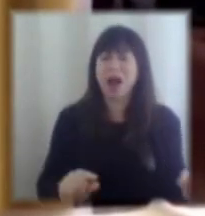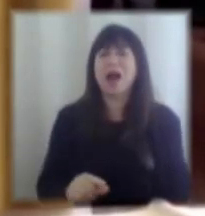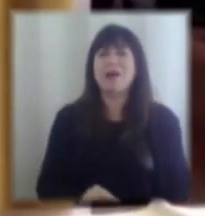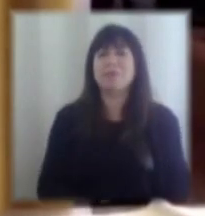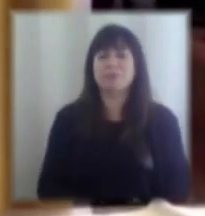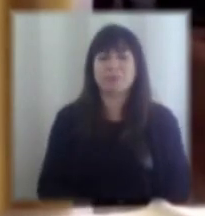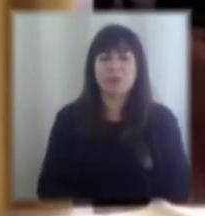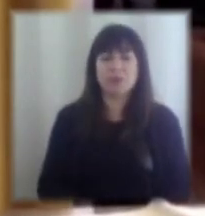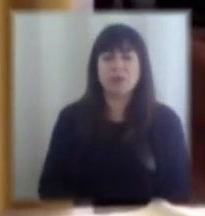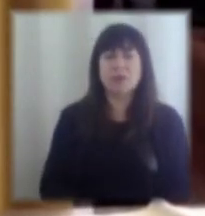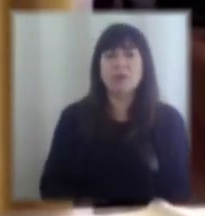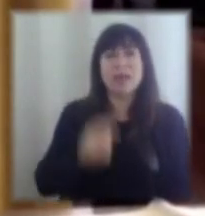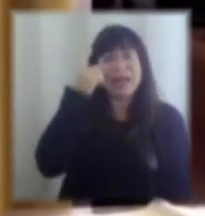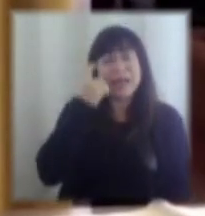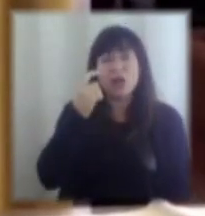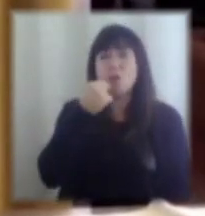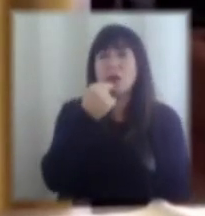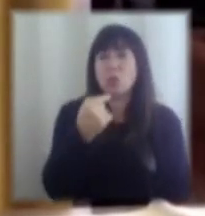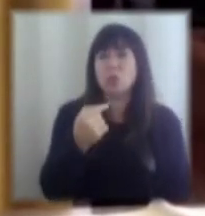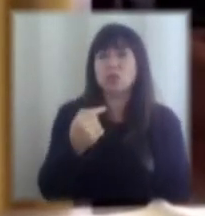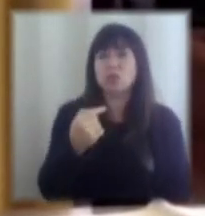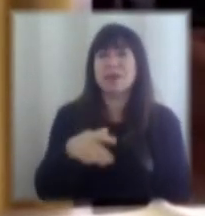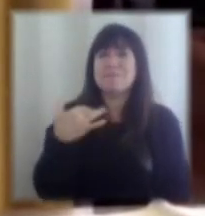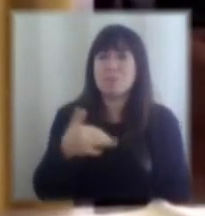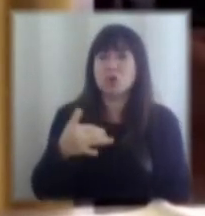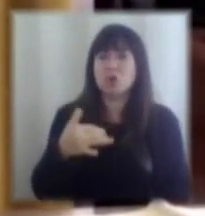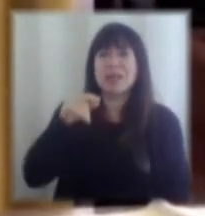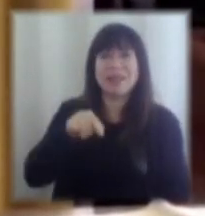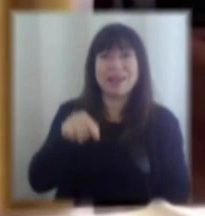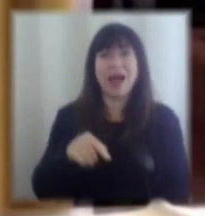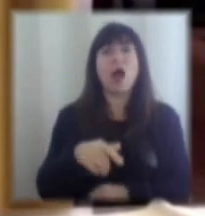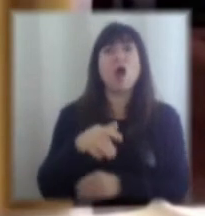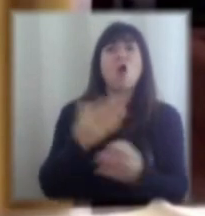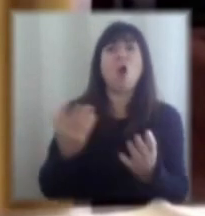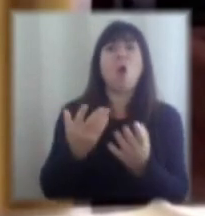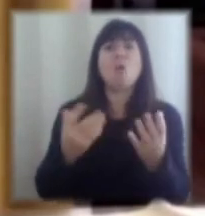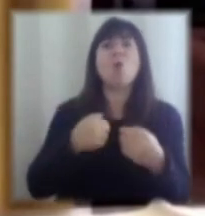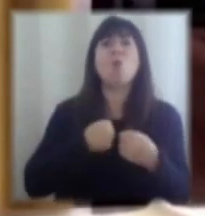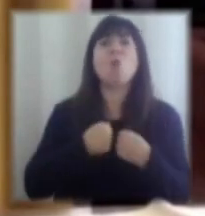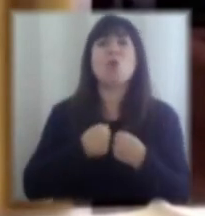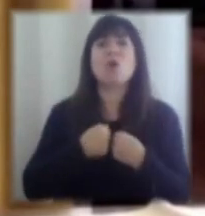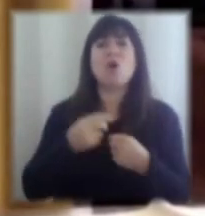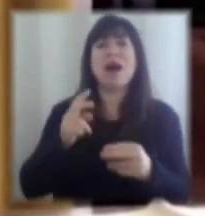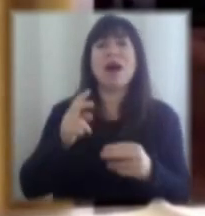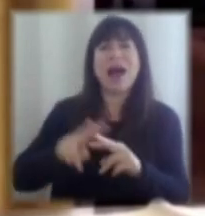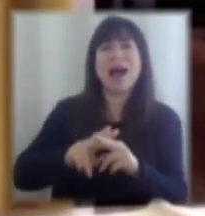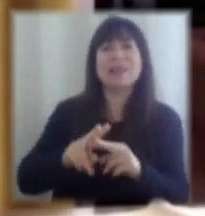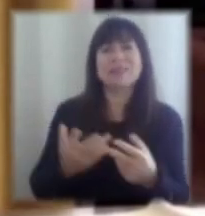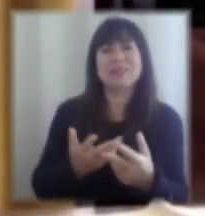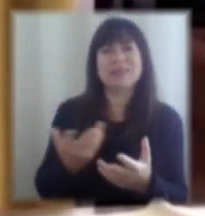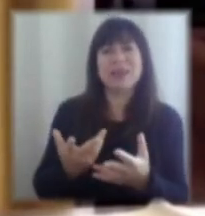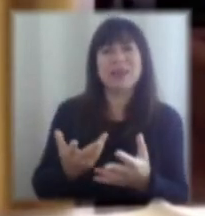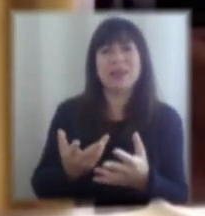imposible negarlo. Creo que la pregunta de fondo acá es cómo uno genera una suerte de